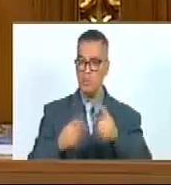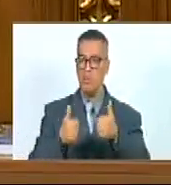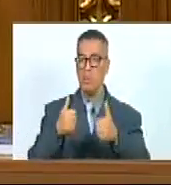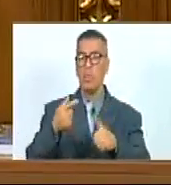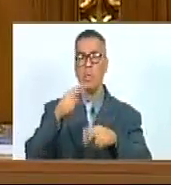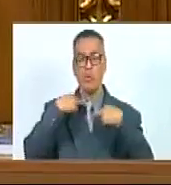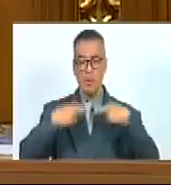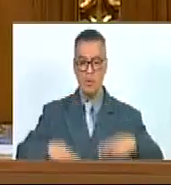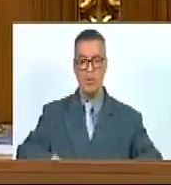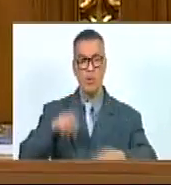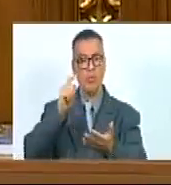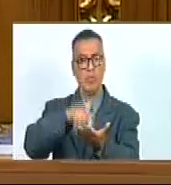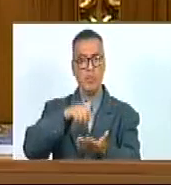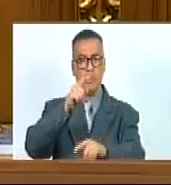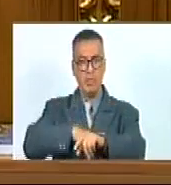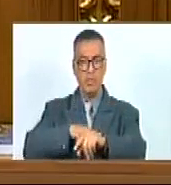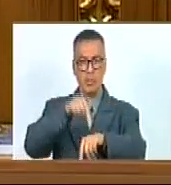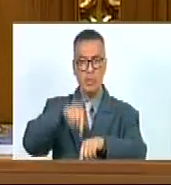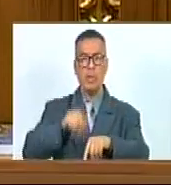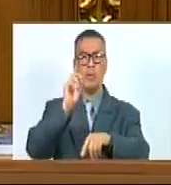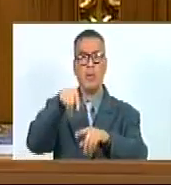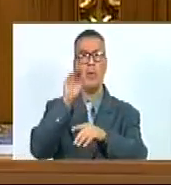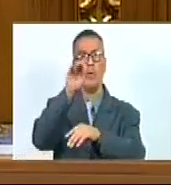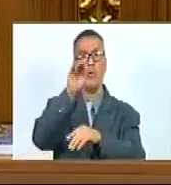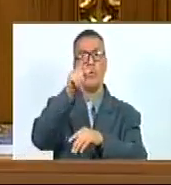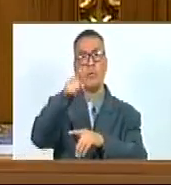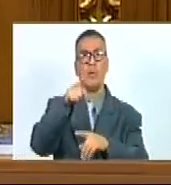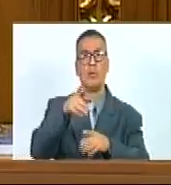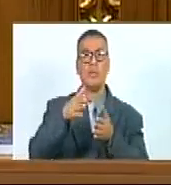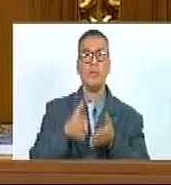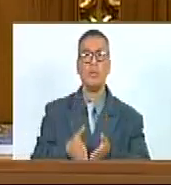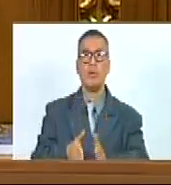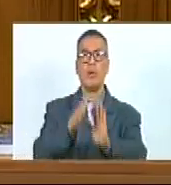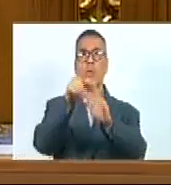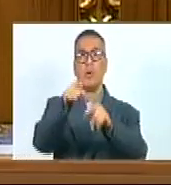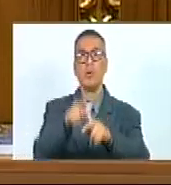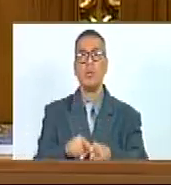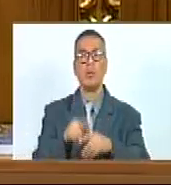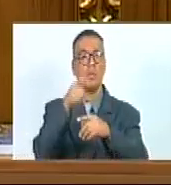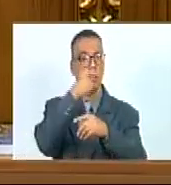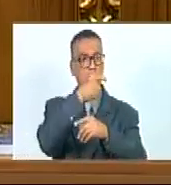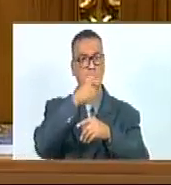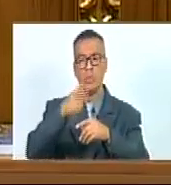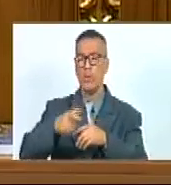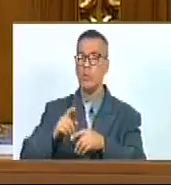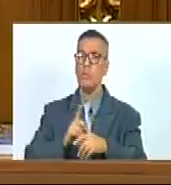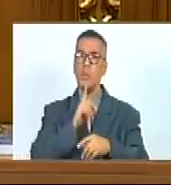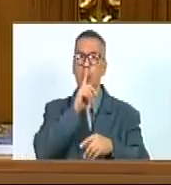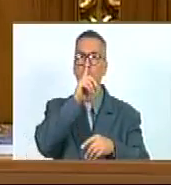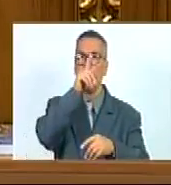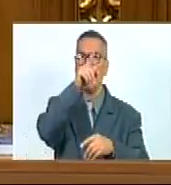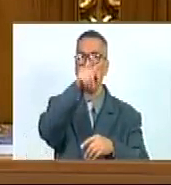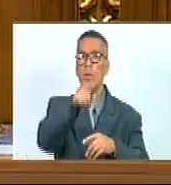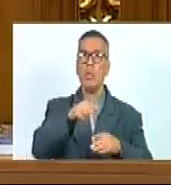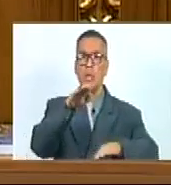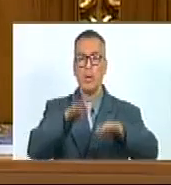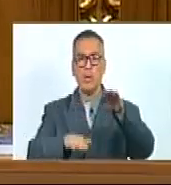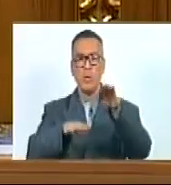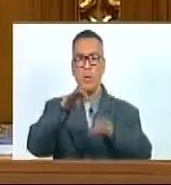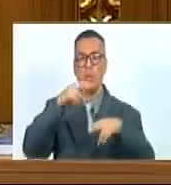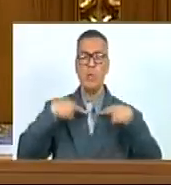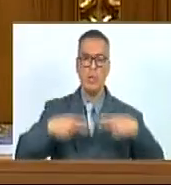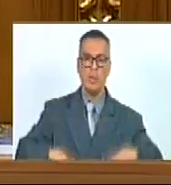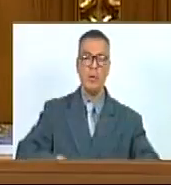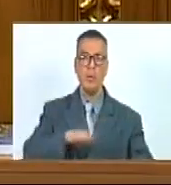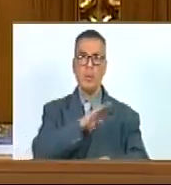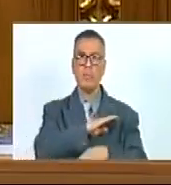En el presente y en el futuro Visto desde la cosmogonía De sus guardianes silenciosos Como el equilibrio de la vida